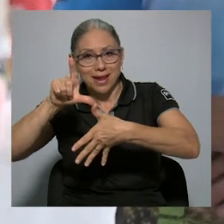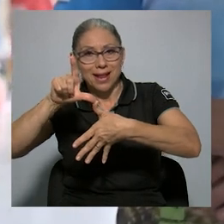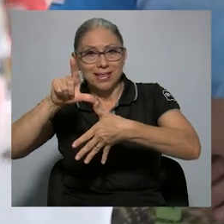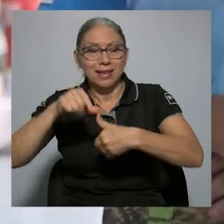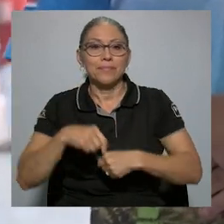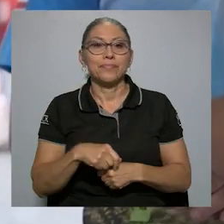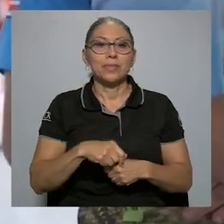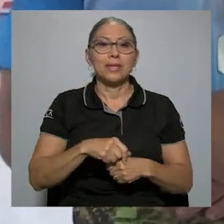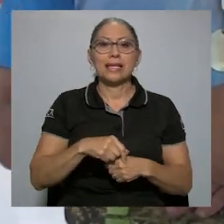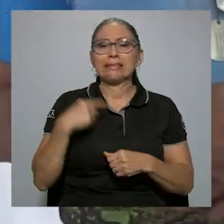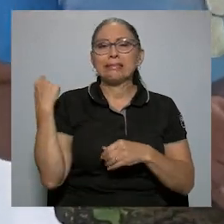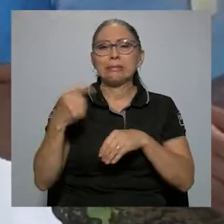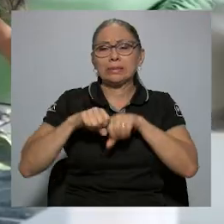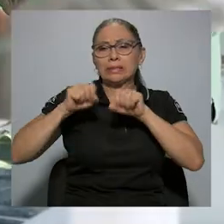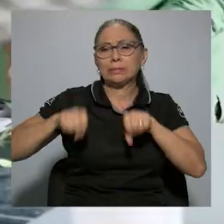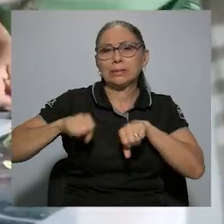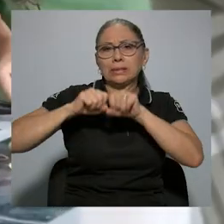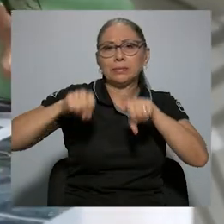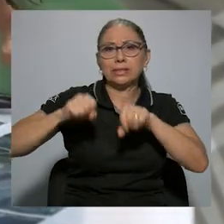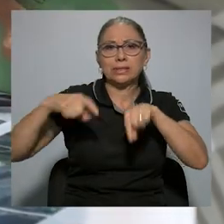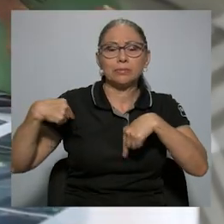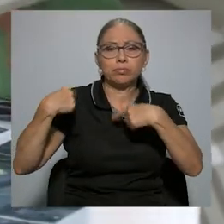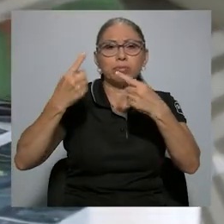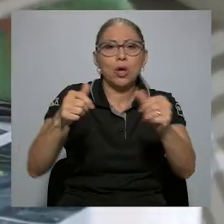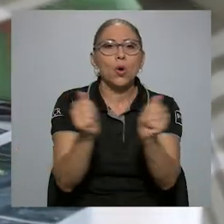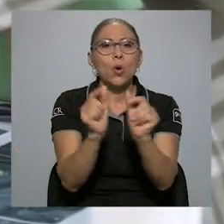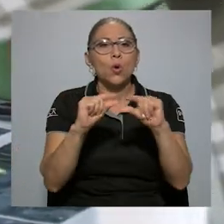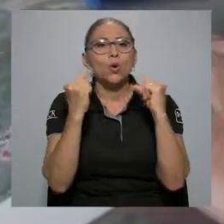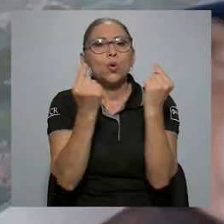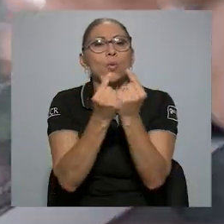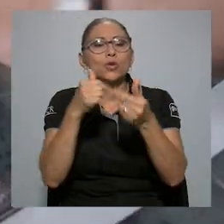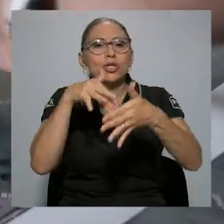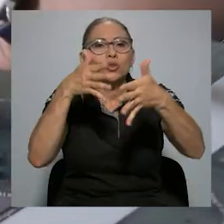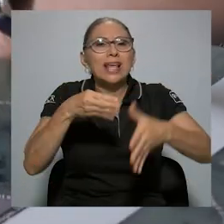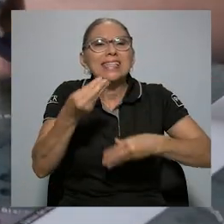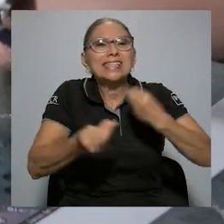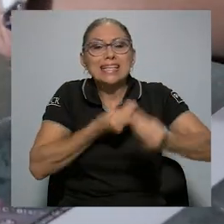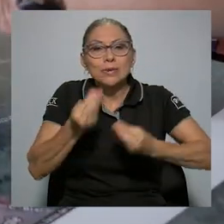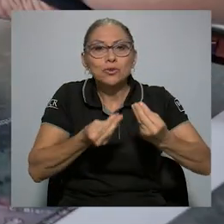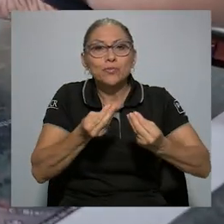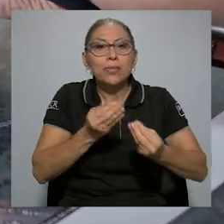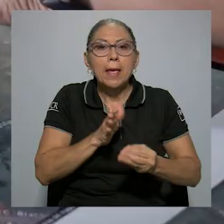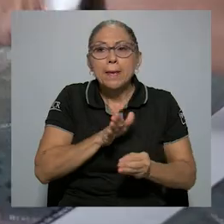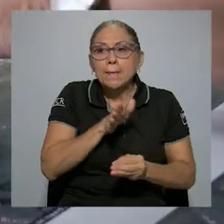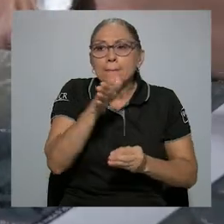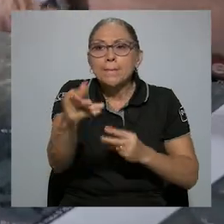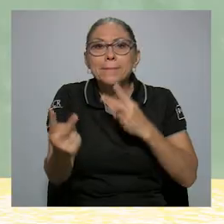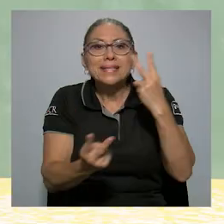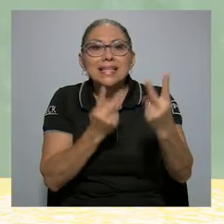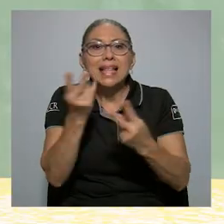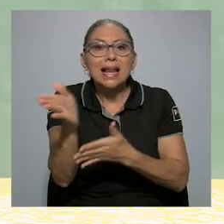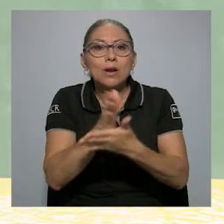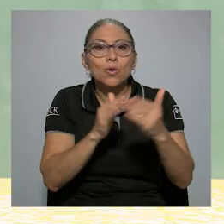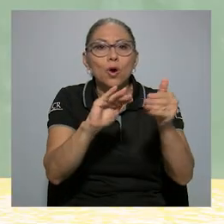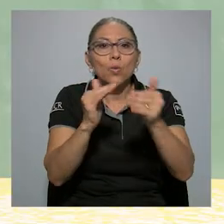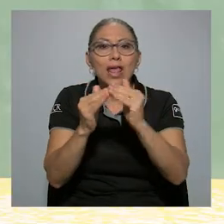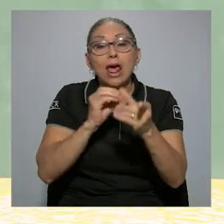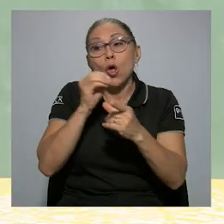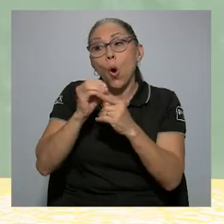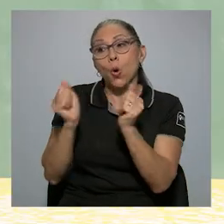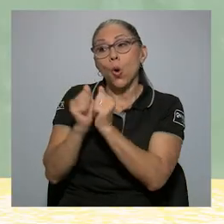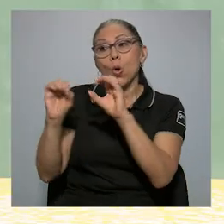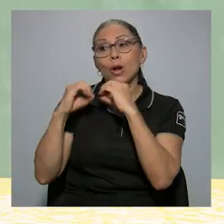que hacemos todos los semestres con todos los bloques de estudiantes es visitar alguna comunidad o trabajar con alguna organización de manera